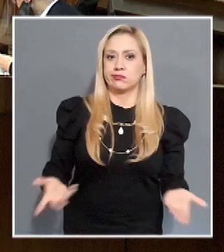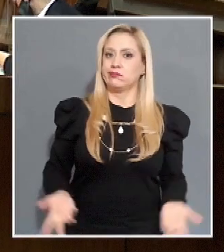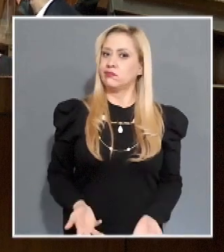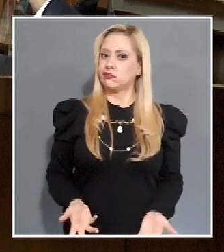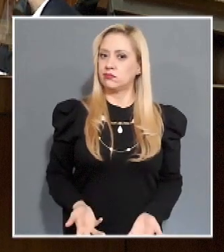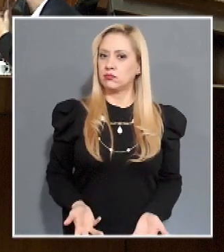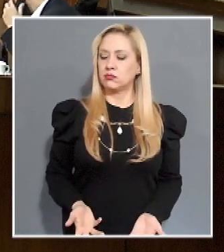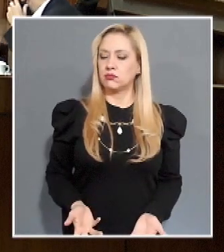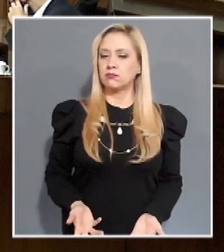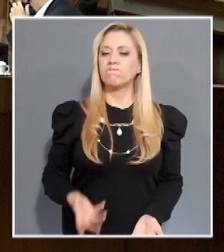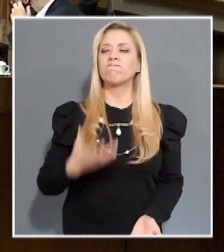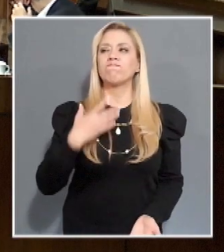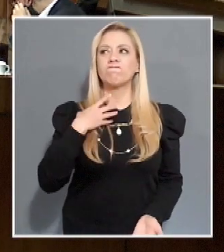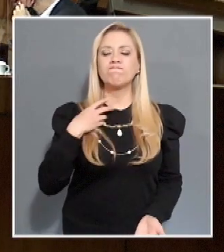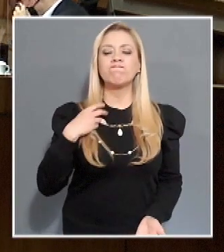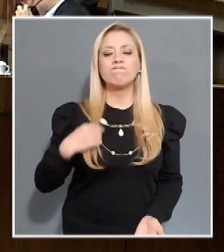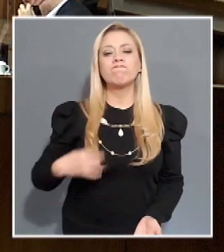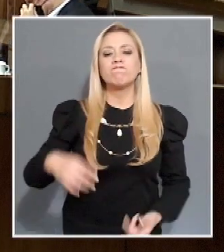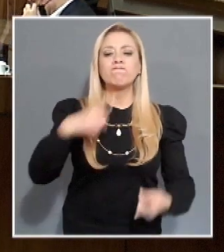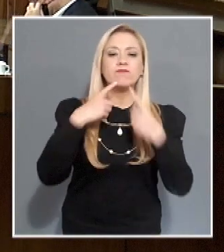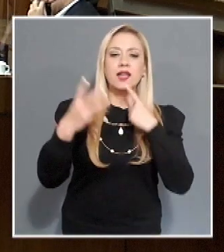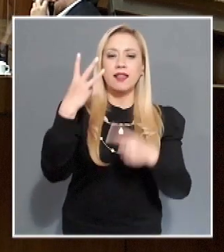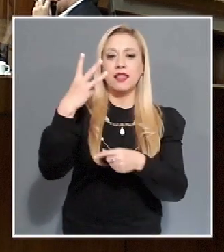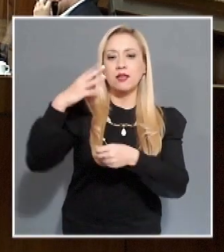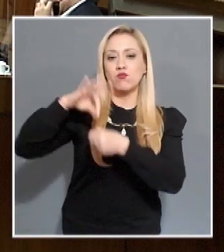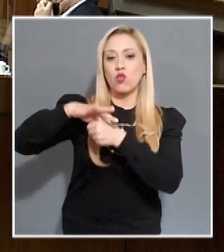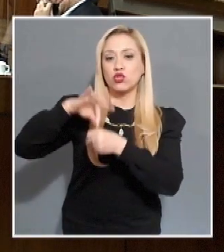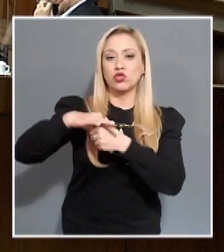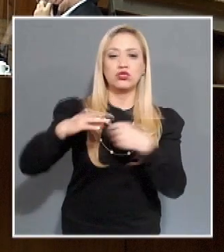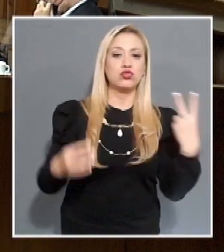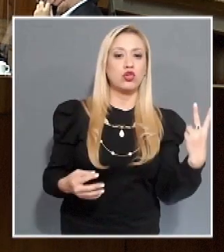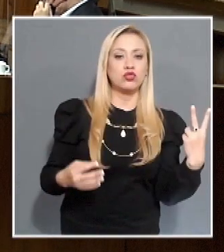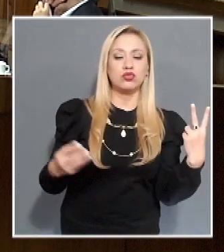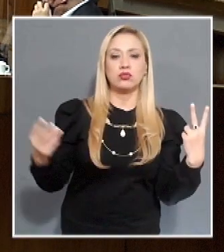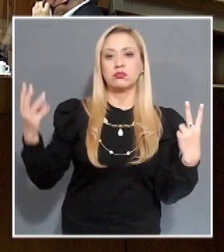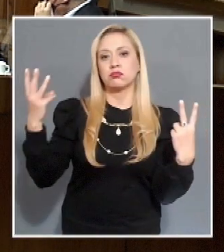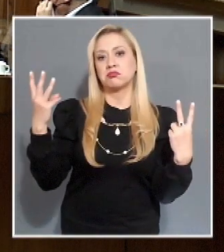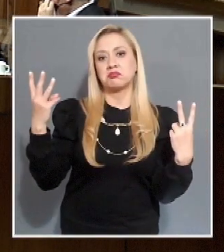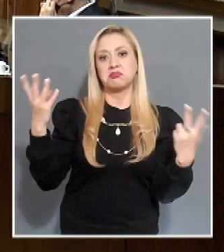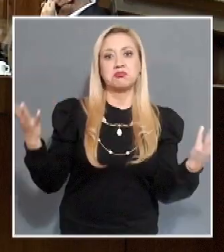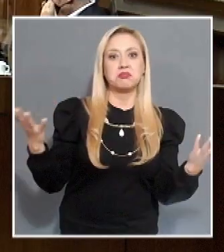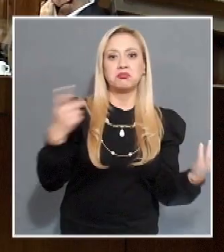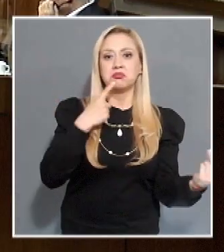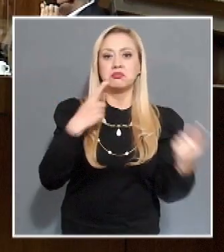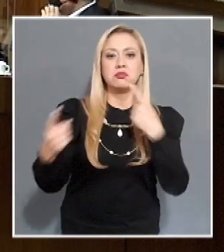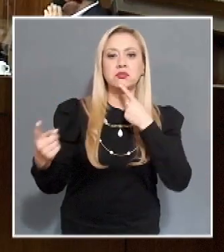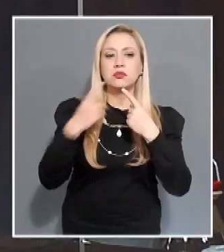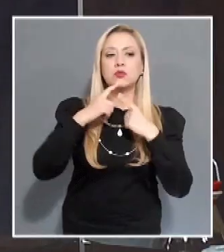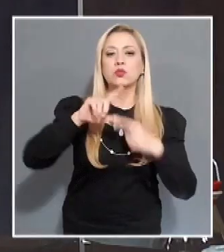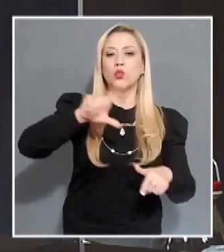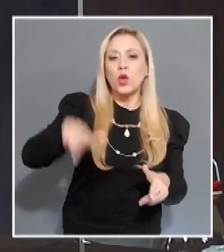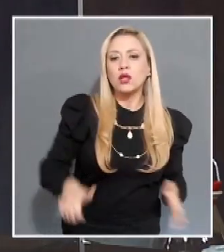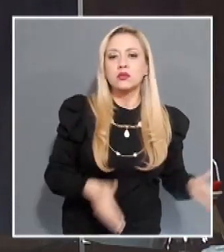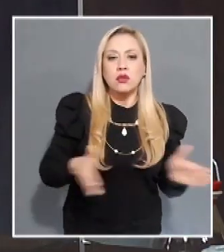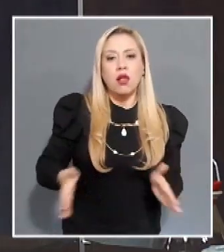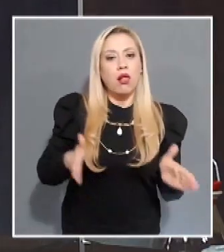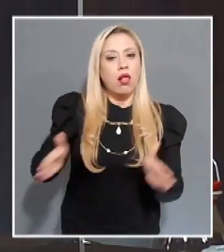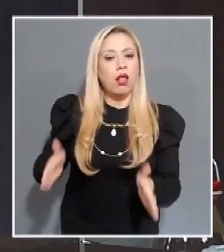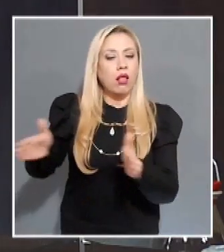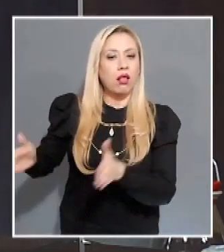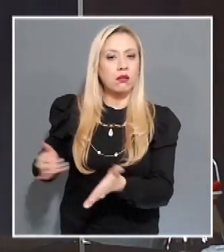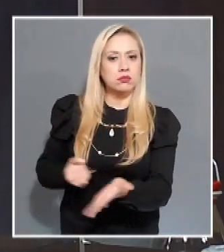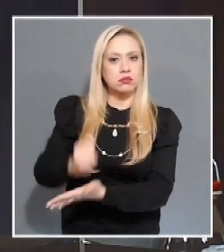Por mayoría de tres votos a dos, los magistrados consideraron que el retraso en el acatamiento de dos sentencias y la entrega